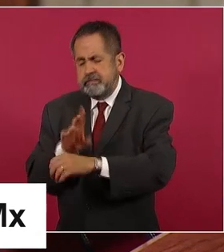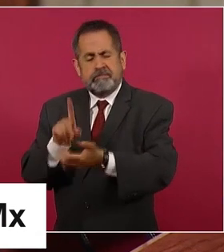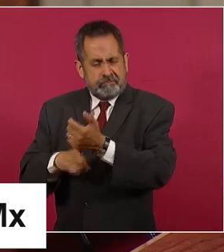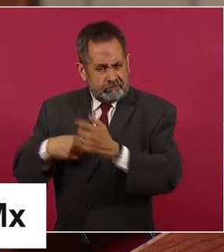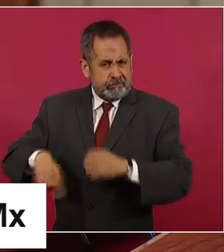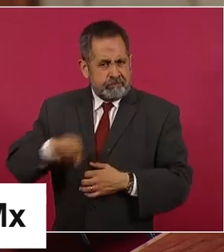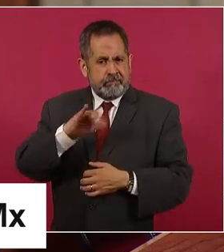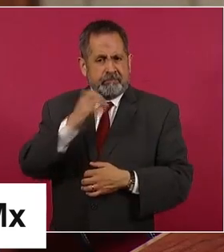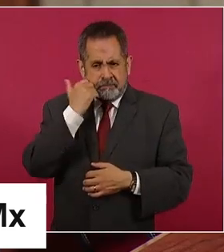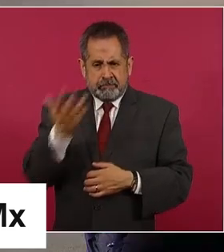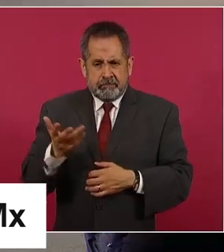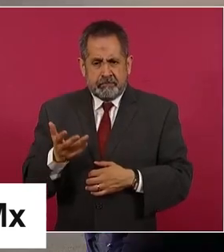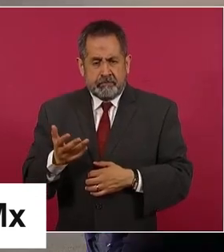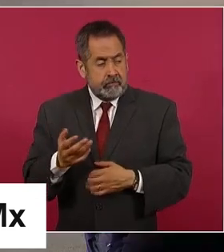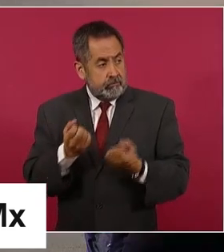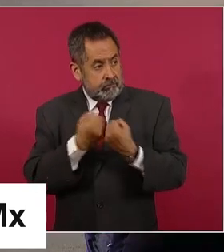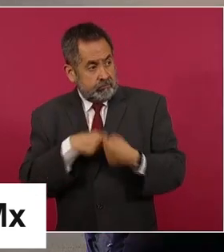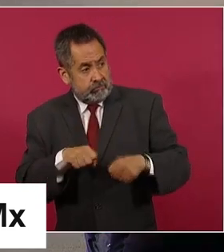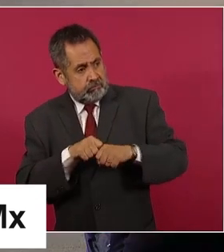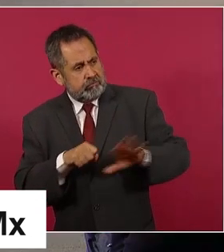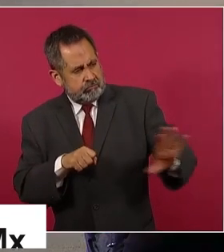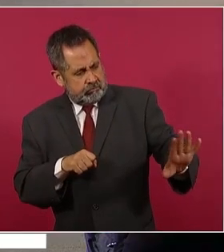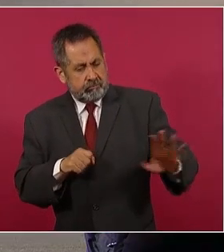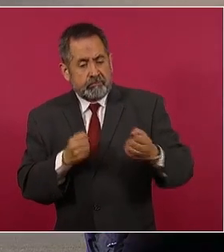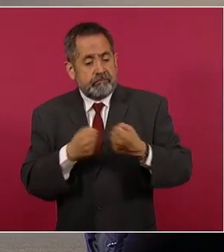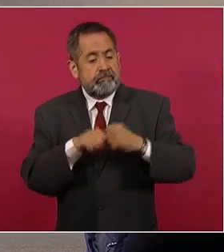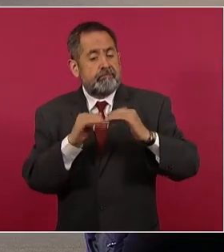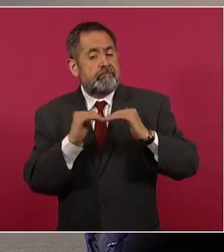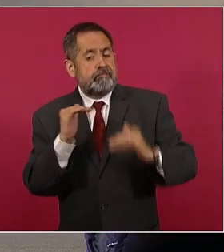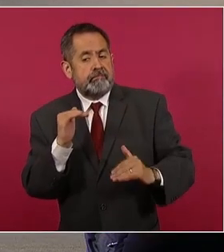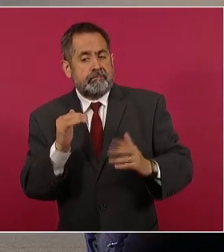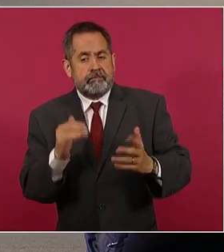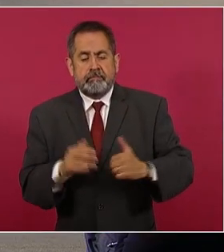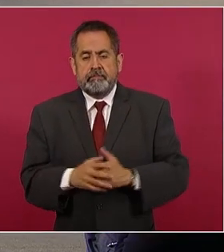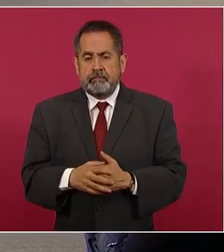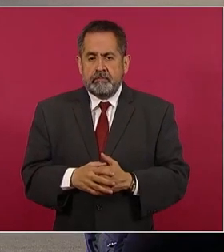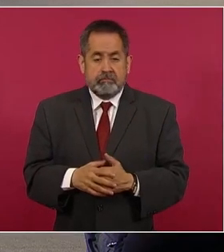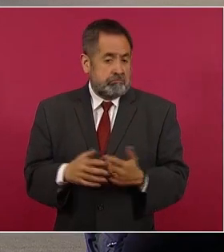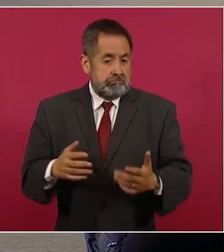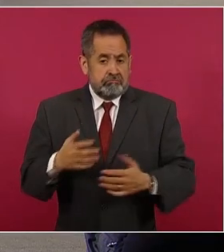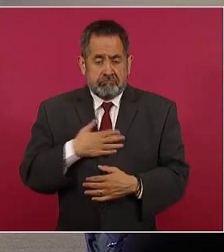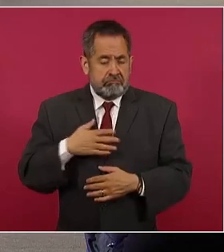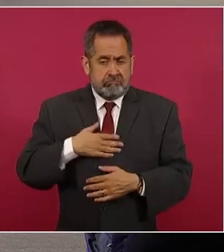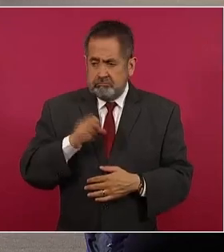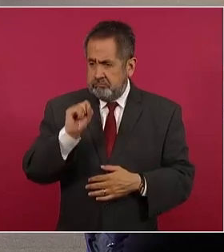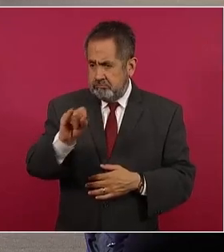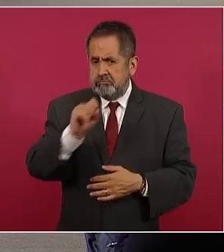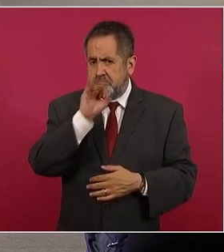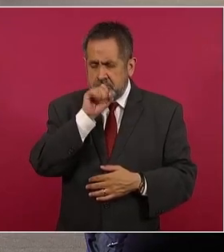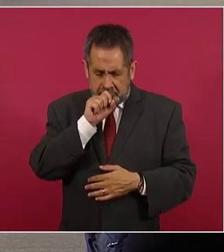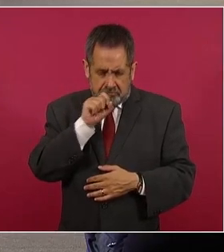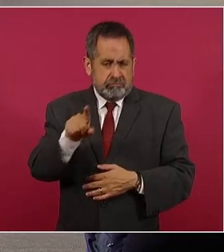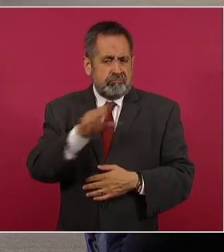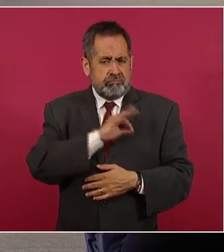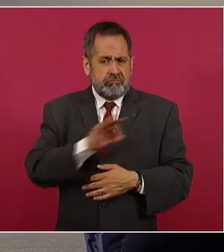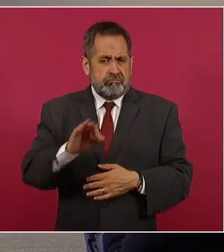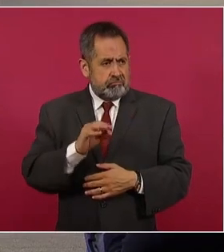por si quieren un socio extranjero. pues nosotros sí, también podríamos